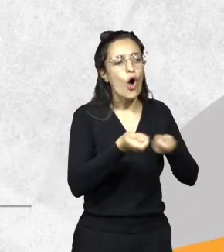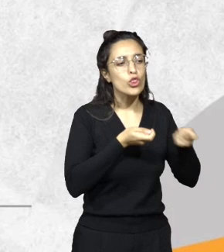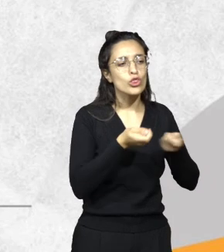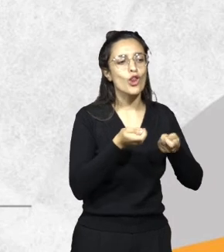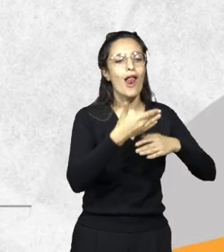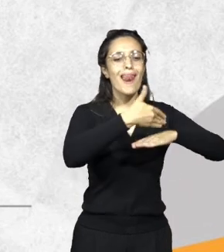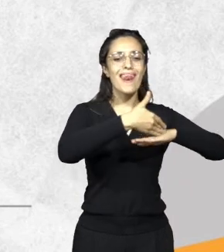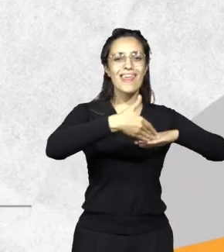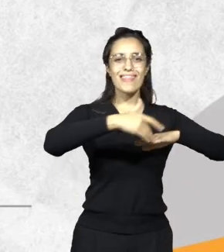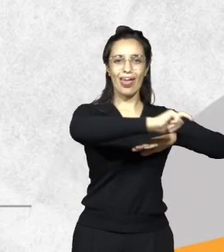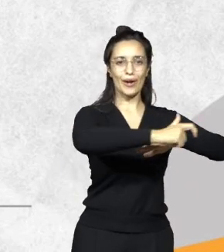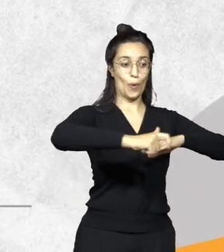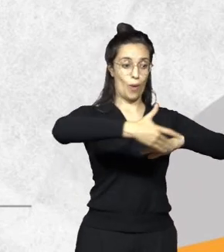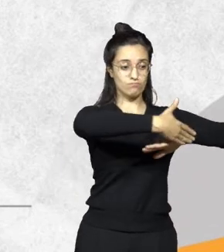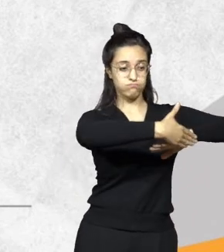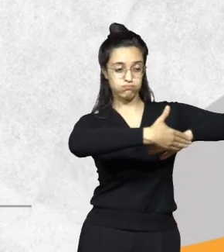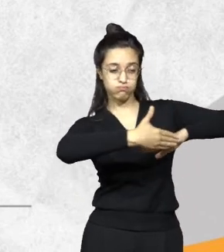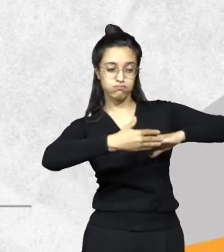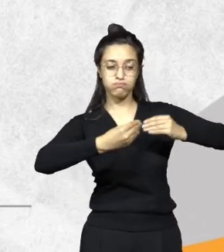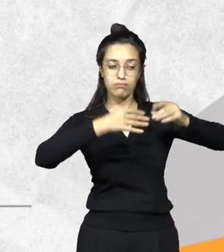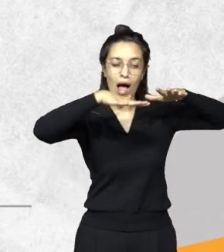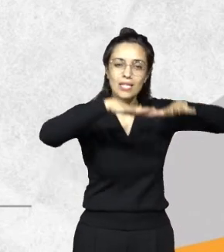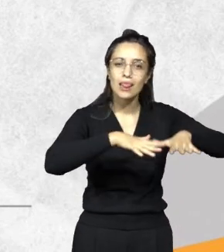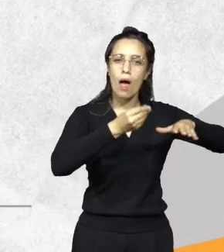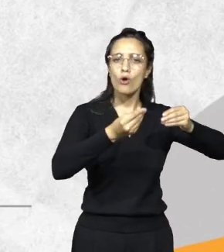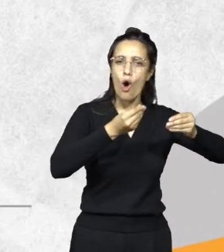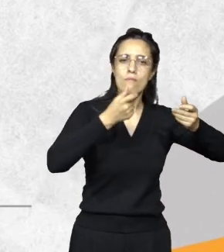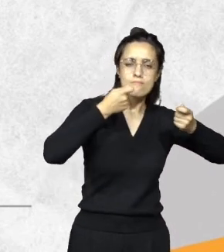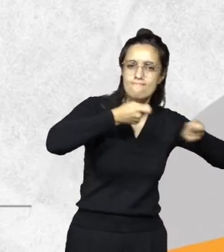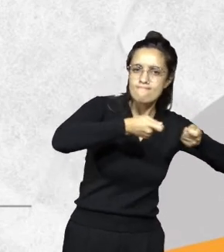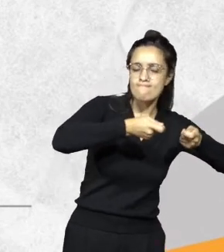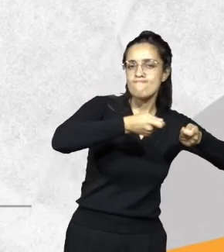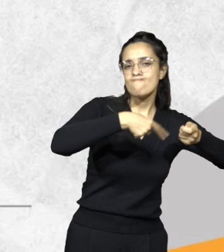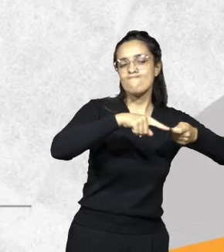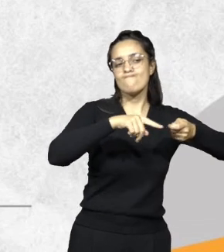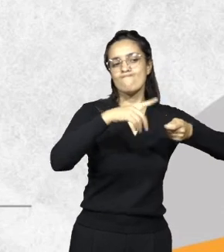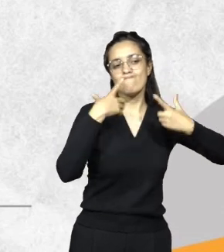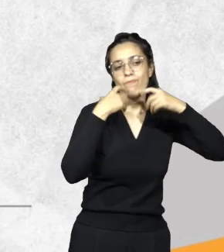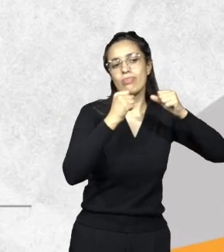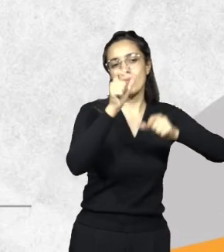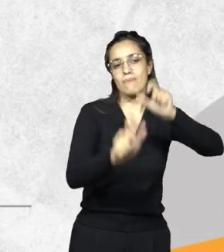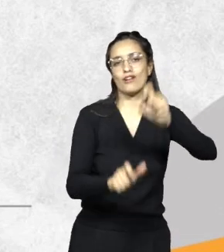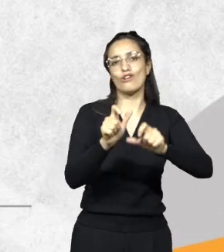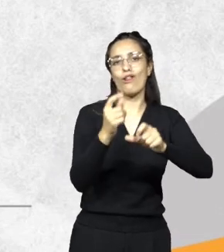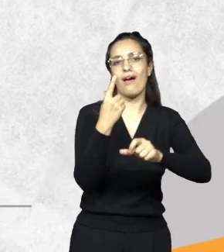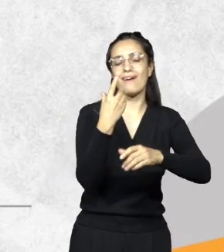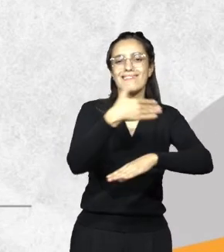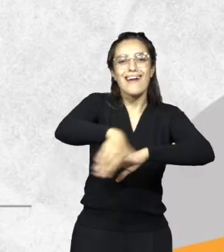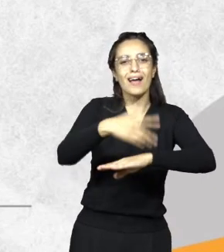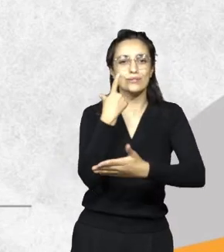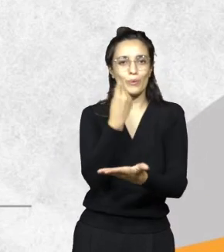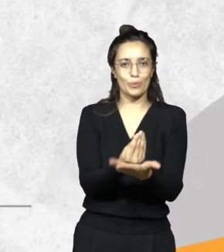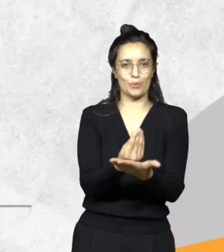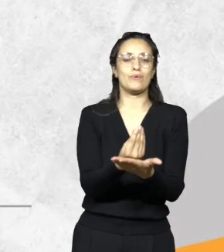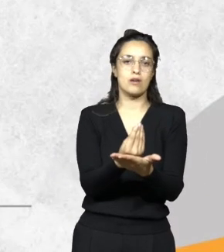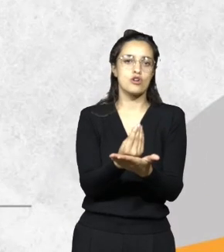línea de Rivera sobre cursos de agua. Y muchas veces nos encontramos con gente en situación de calle o con personas mayores a las que